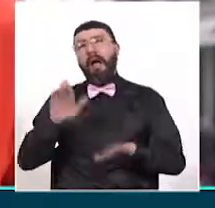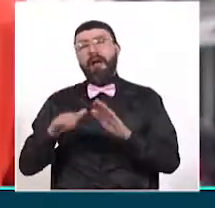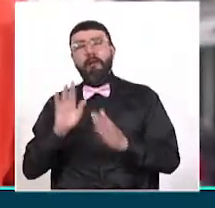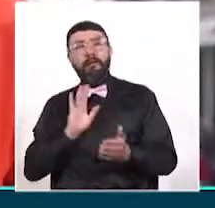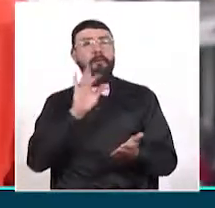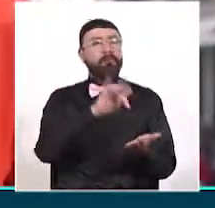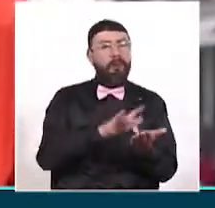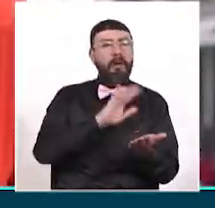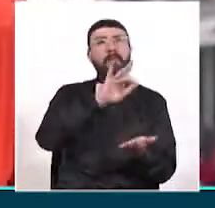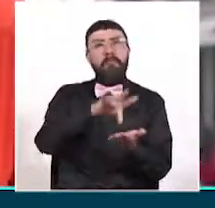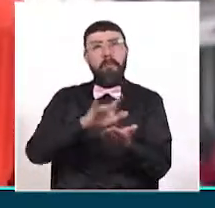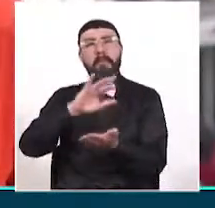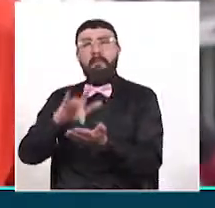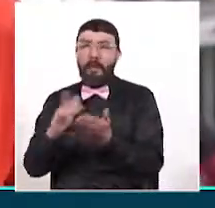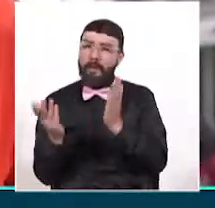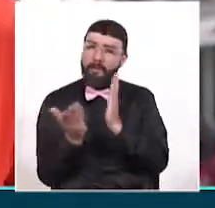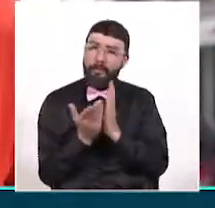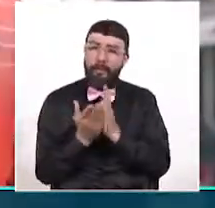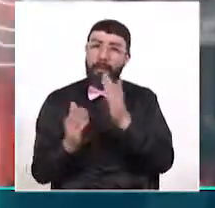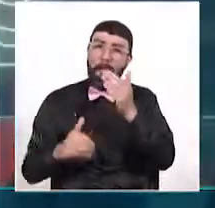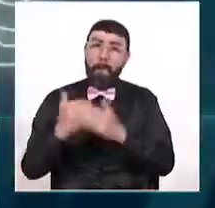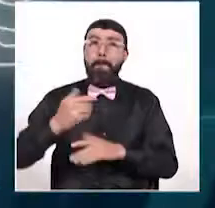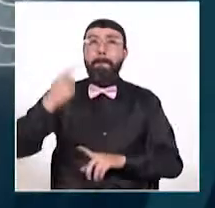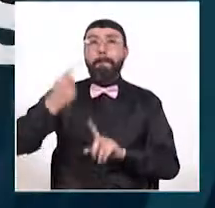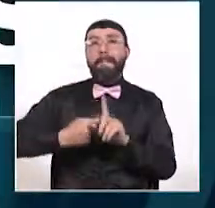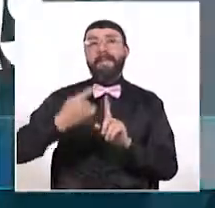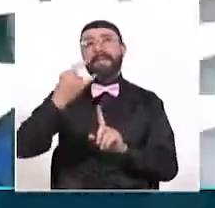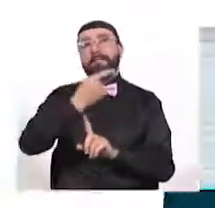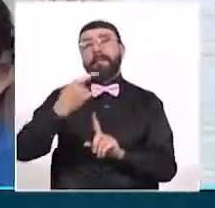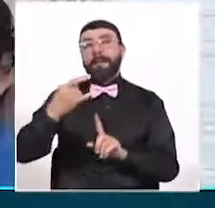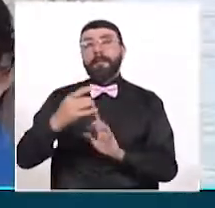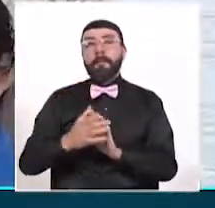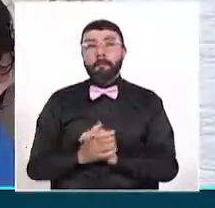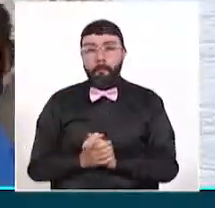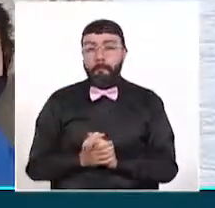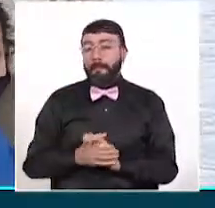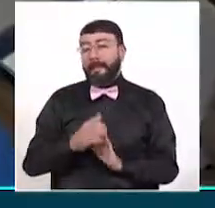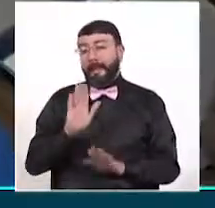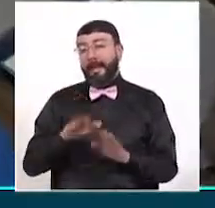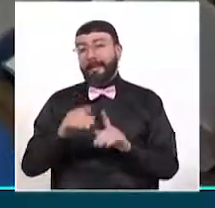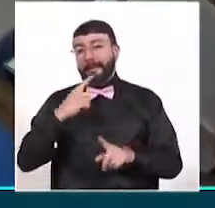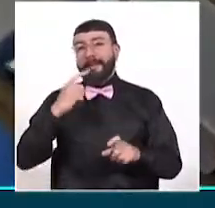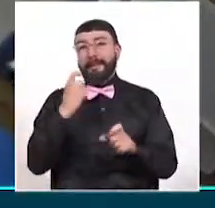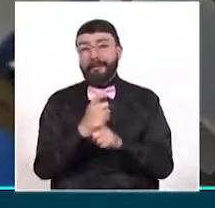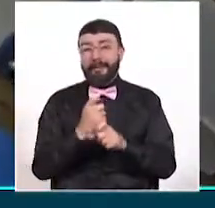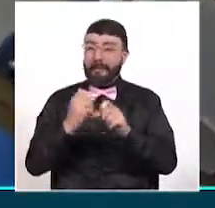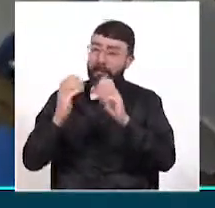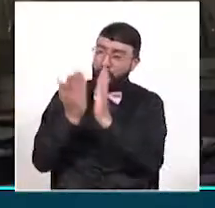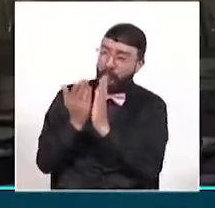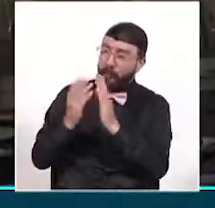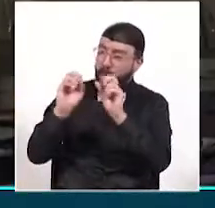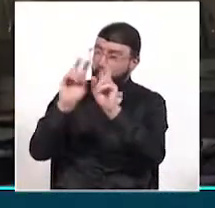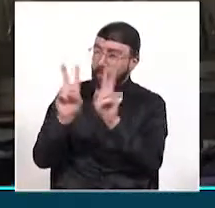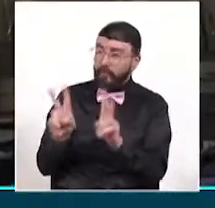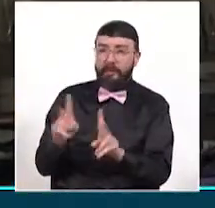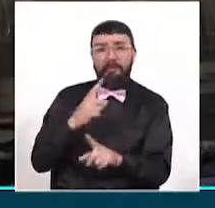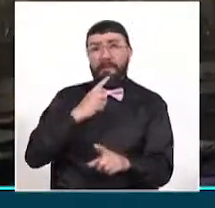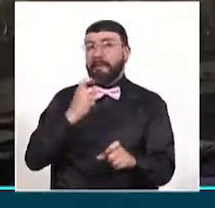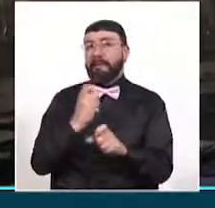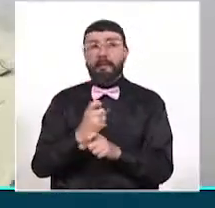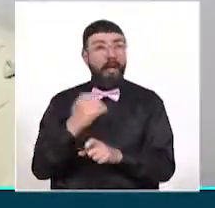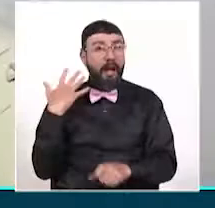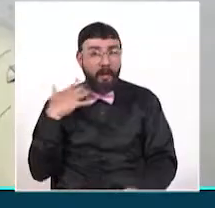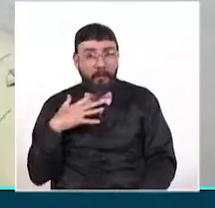municipios no certificados a partir del mes de marzo. Las dificultades en la virtualidad no paran. En Armenia,